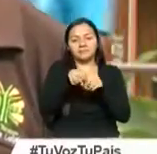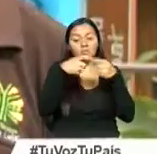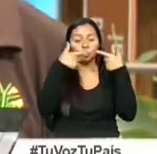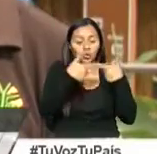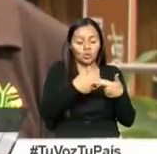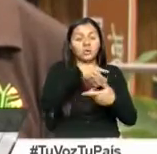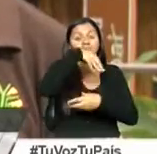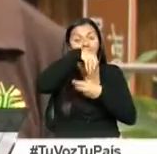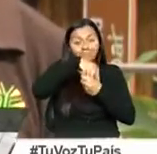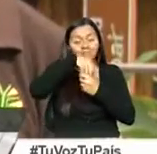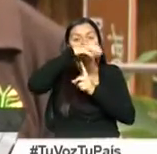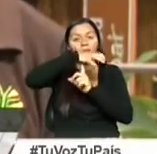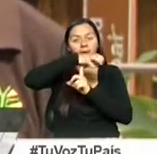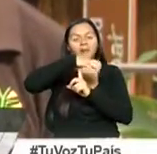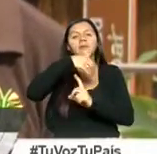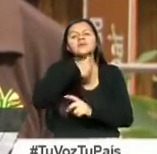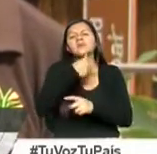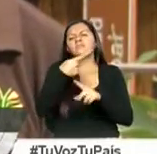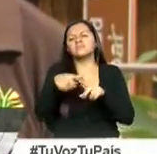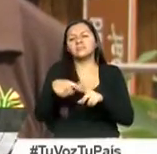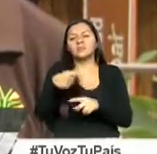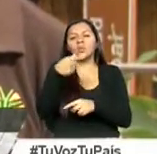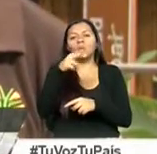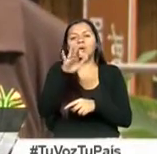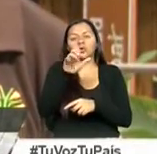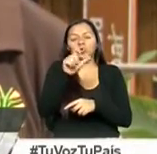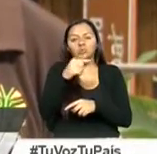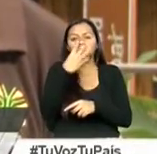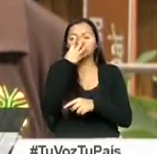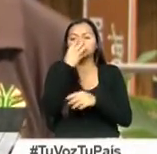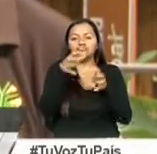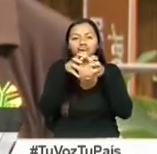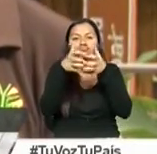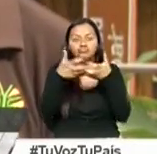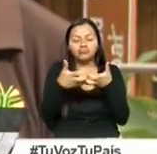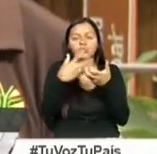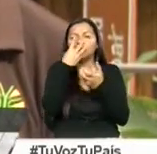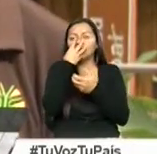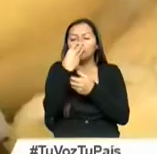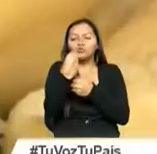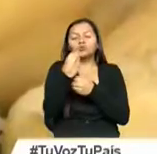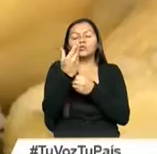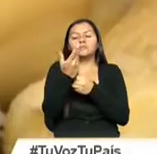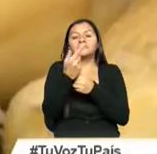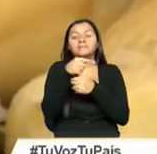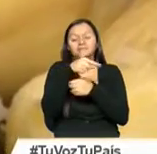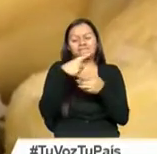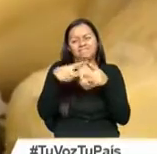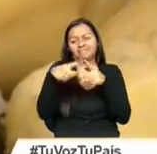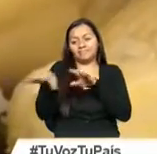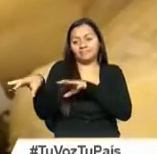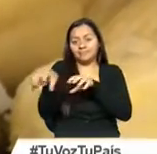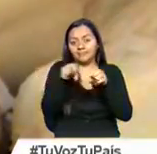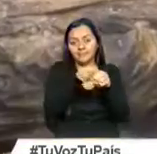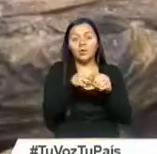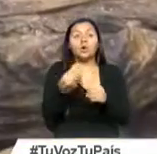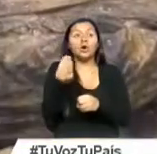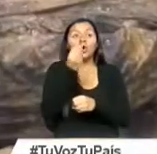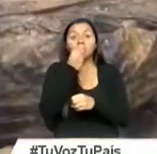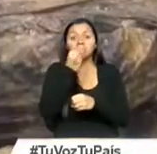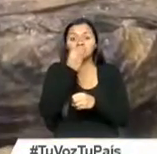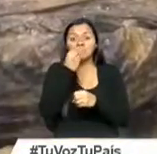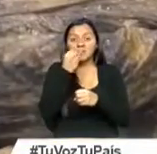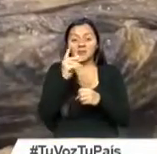dentro del parque tenemos lo que son las guatusas, armadillos, osos perezosos que han sido encontrados. La gastronomía no es un aspecto